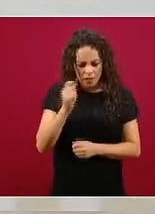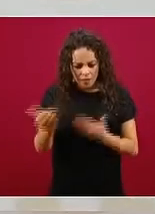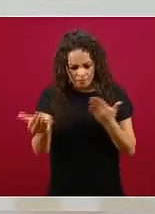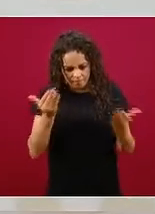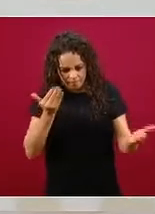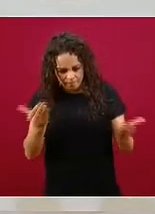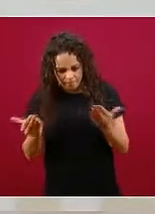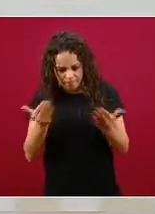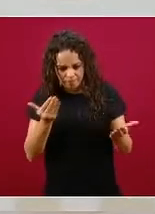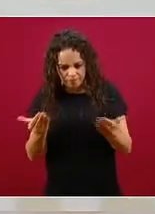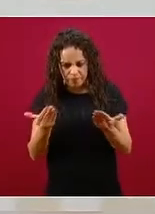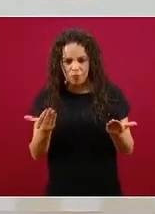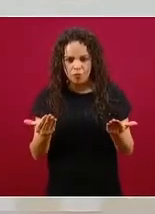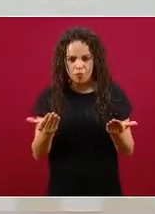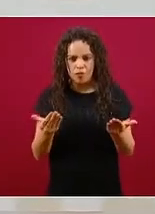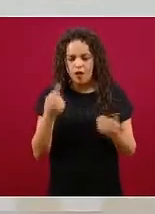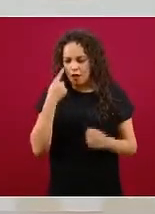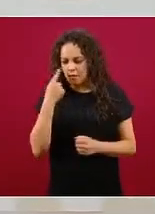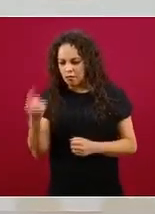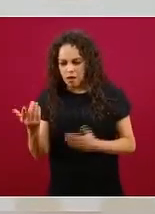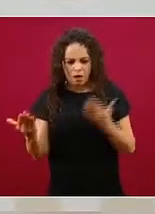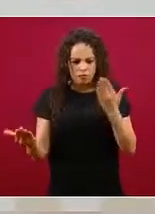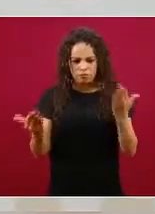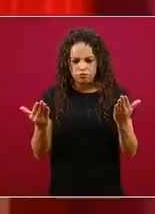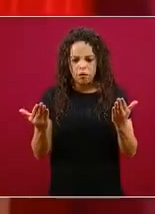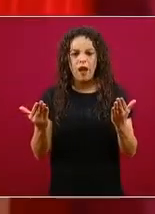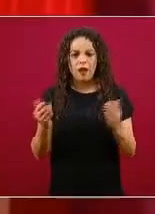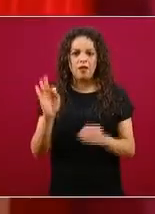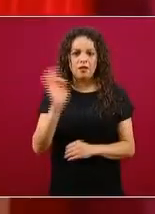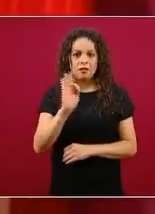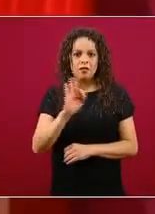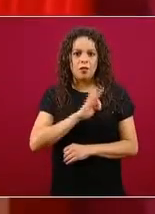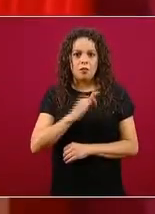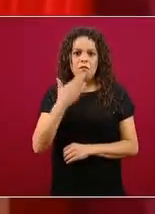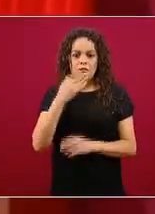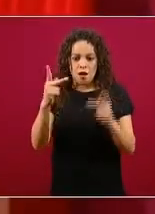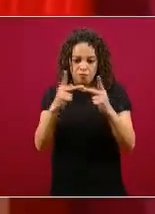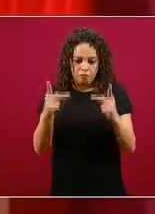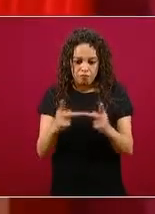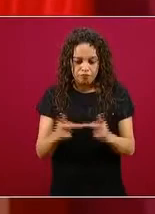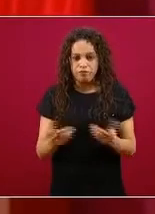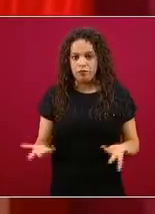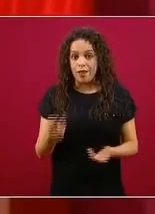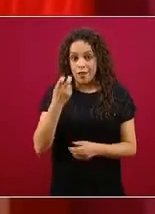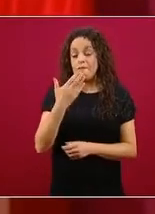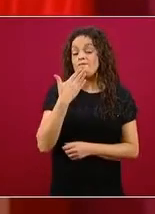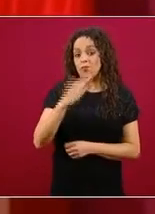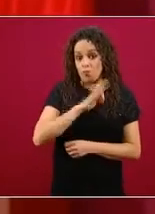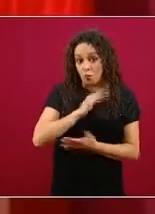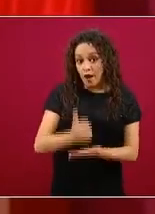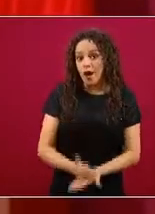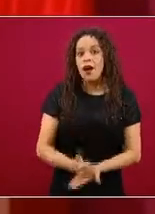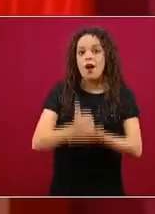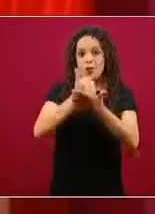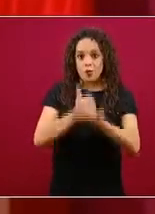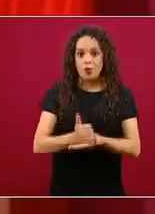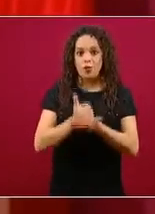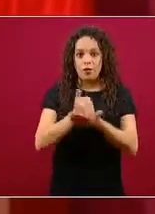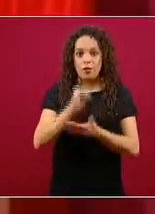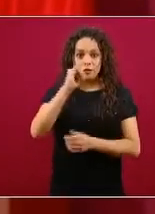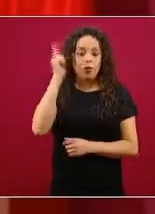estimaciones, lo pueda hacer. Eso es muy enriquecedor y eso ojalá que ayude también a